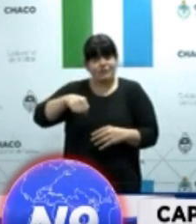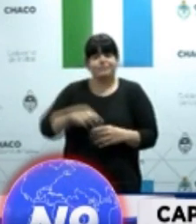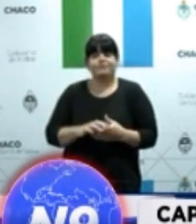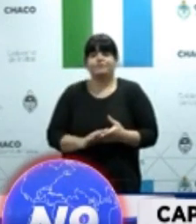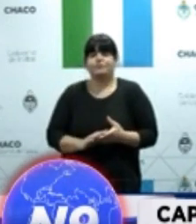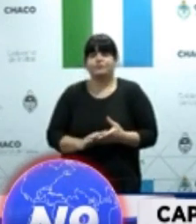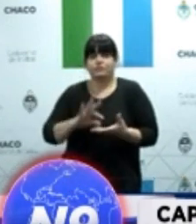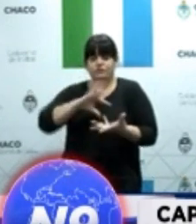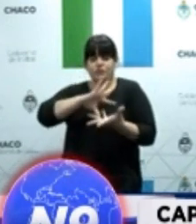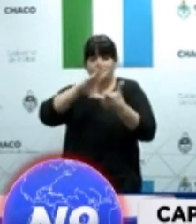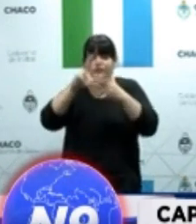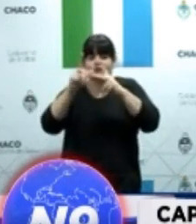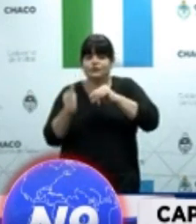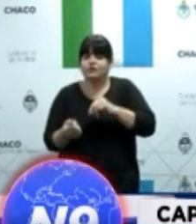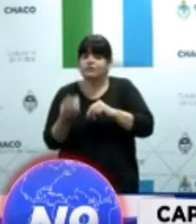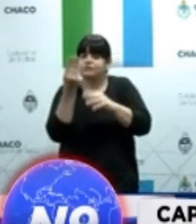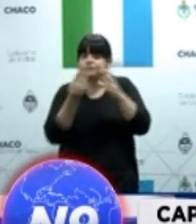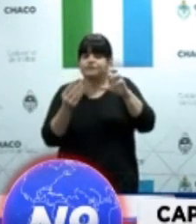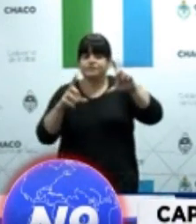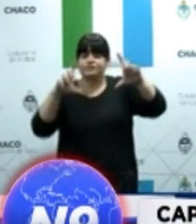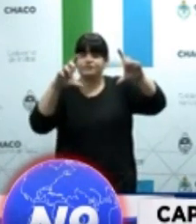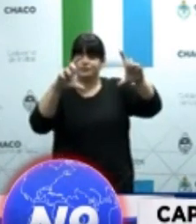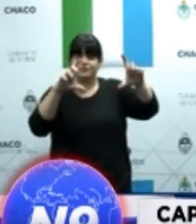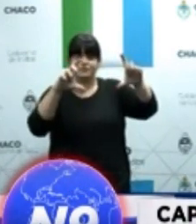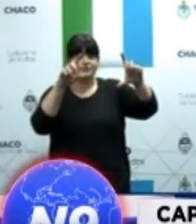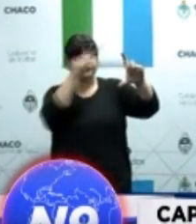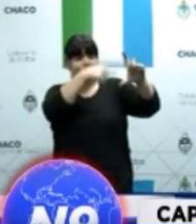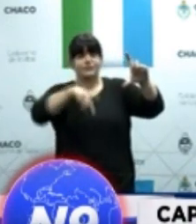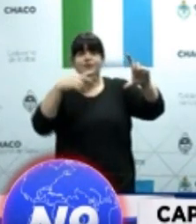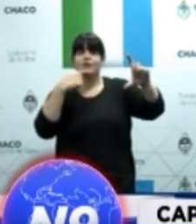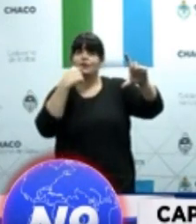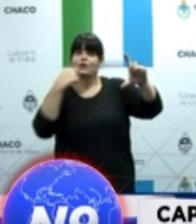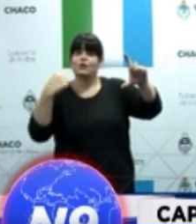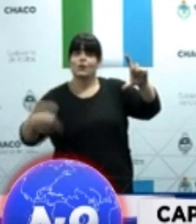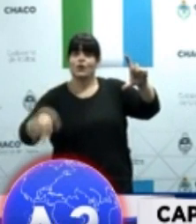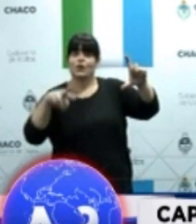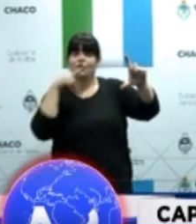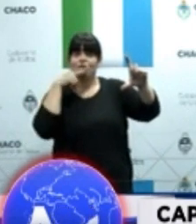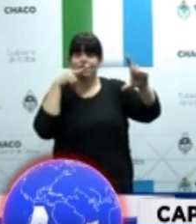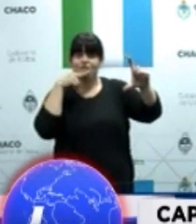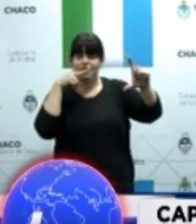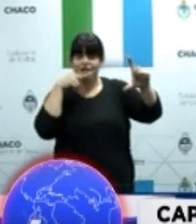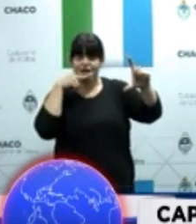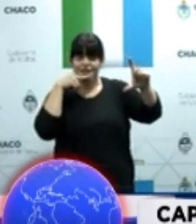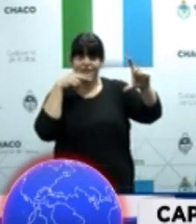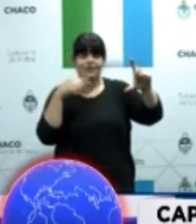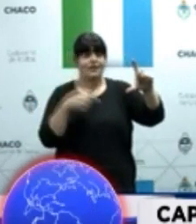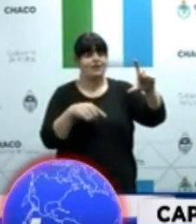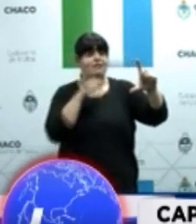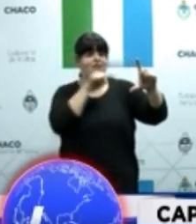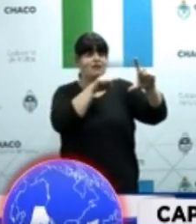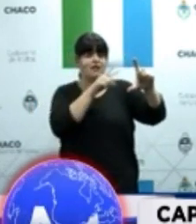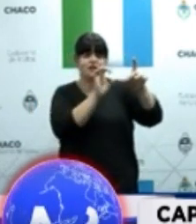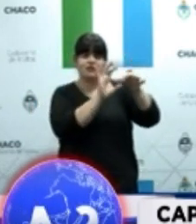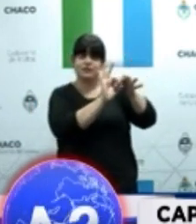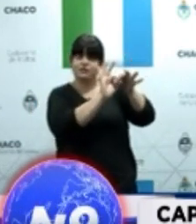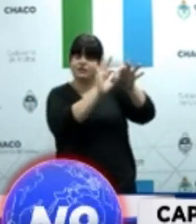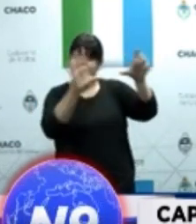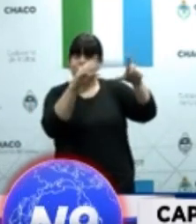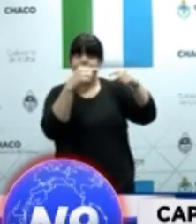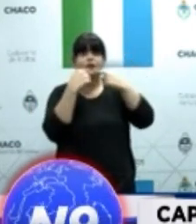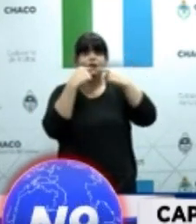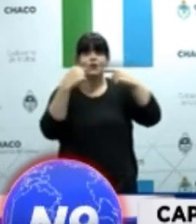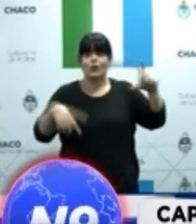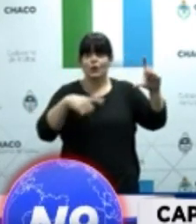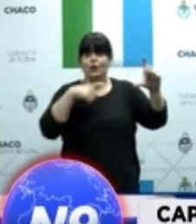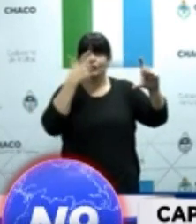casos que son distintos respecto a las consideraciones, porque tomamos distintos casos de distintos tiempos de análisis, pero lo importante,